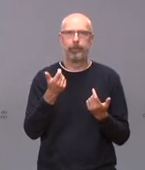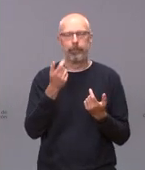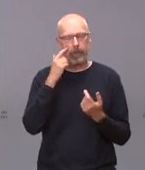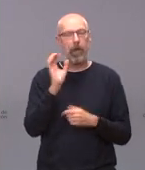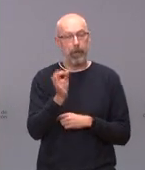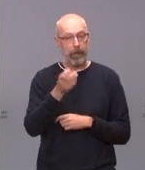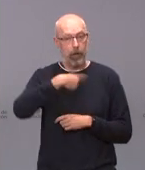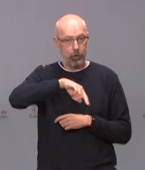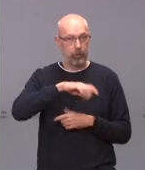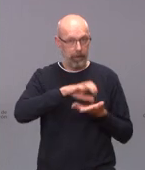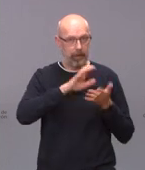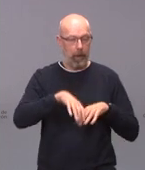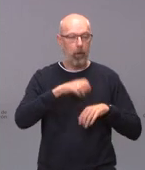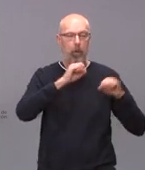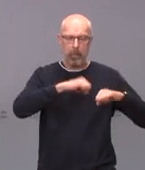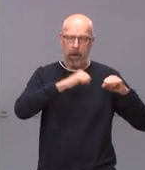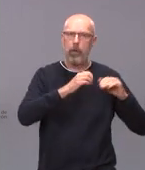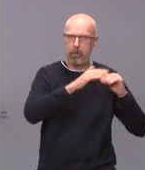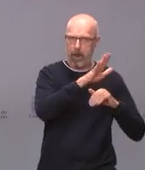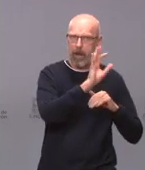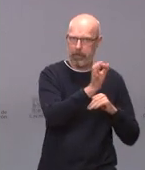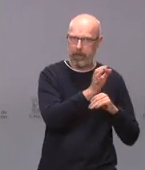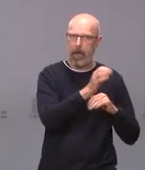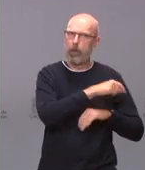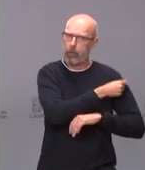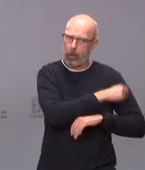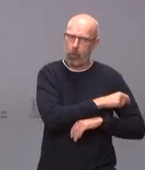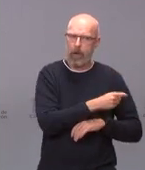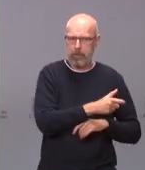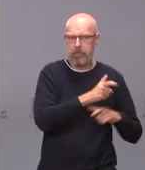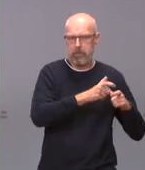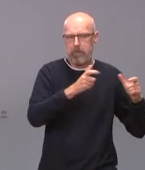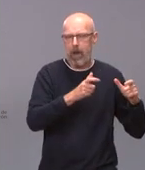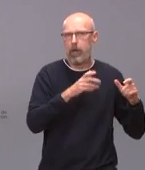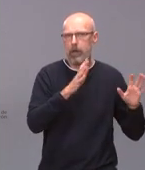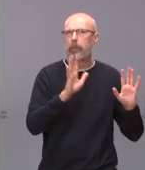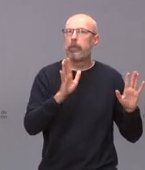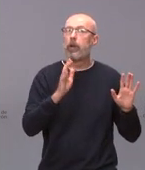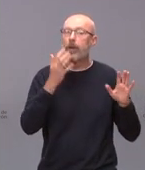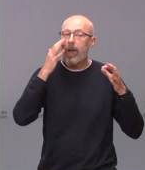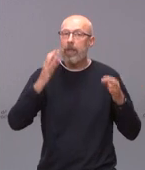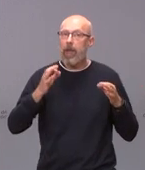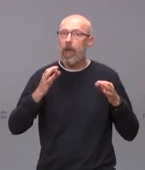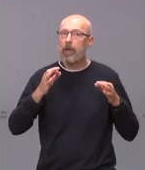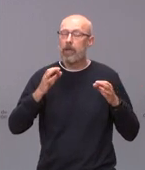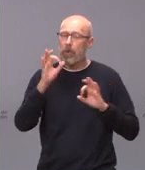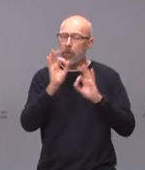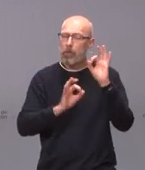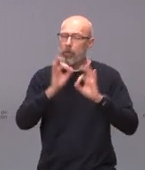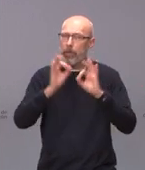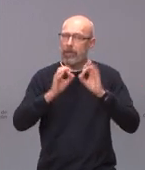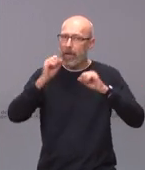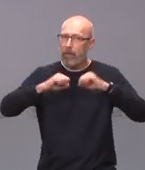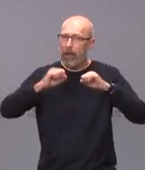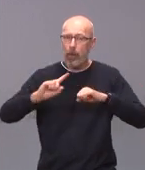tenemos más población mayor y por tanto tendríamos que tener más población vacunada pero tampoco es verdad que seamos la comunidad que mayor porcentaje de población mayor tiene